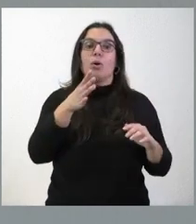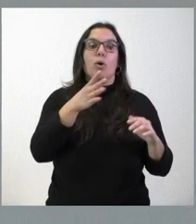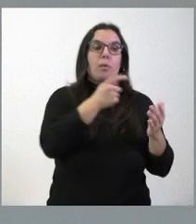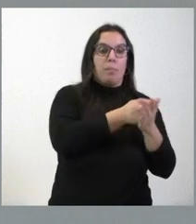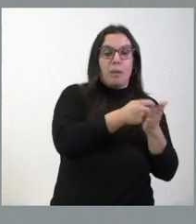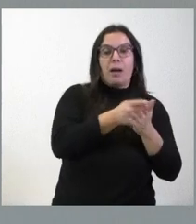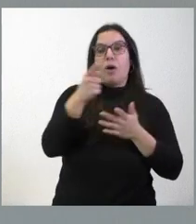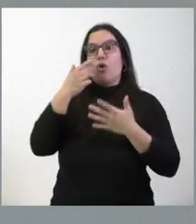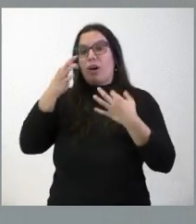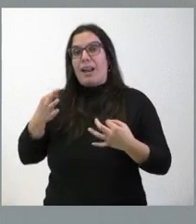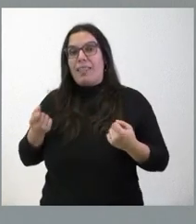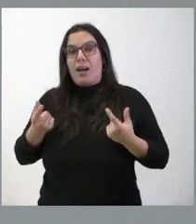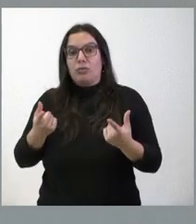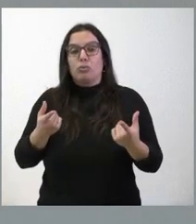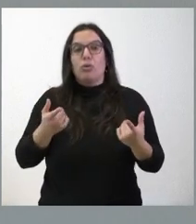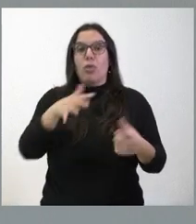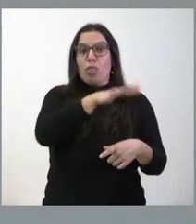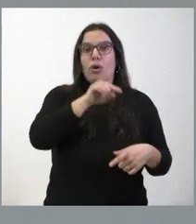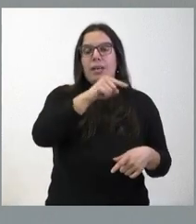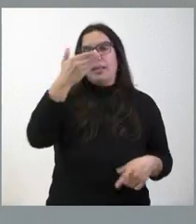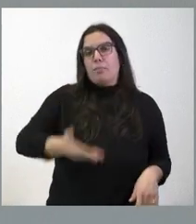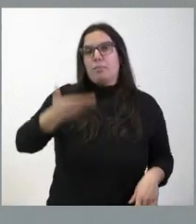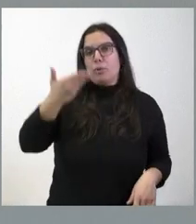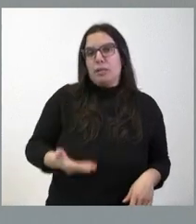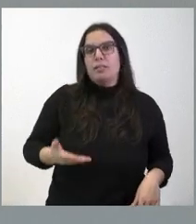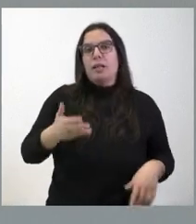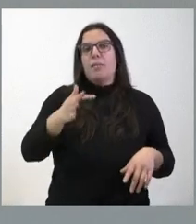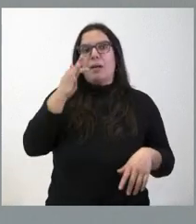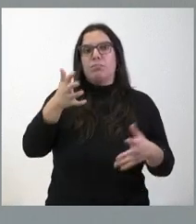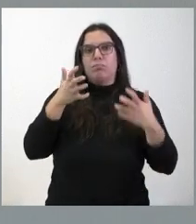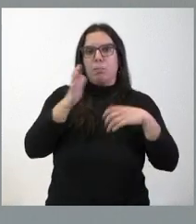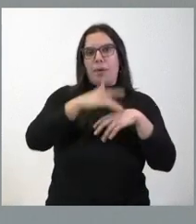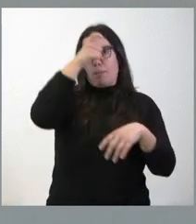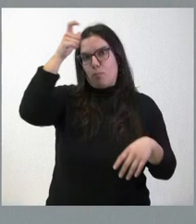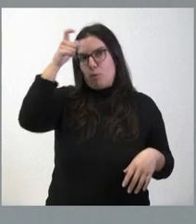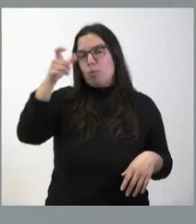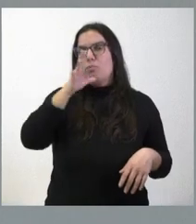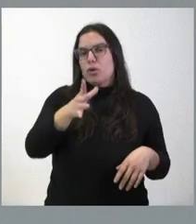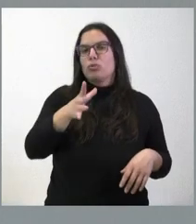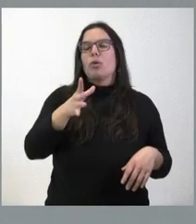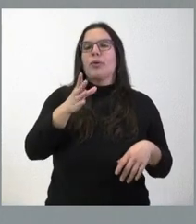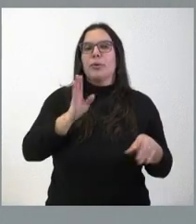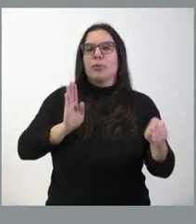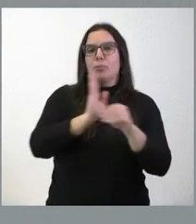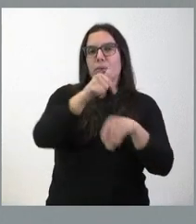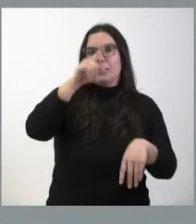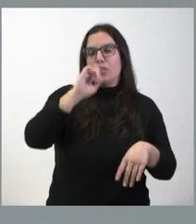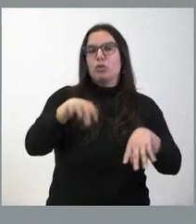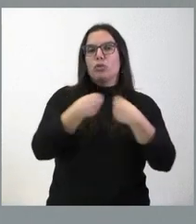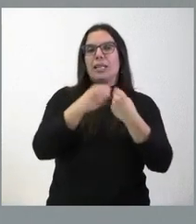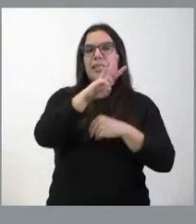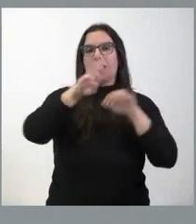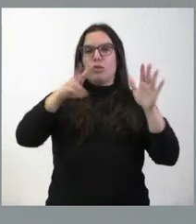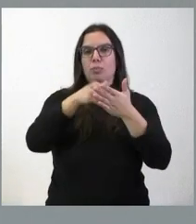el coste real del servicio en estas zonas, que esto es muy importante y muy beneficioso para el mundo rural. Esto es lo que nos ha hecho que aportemos este año, como les digo, un total de 38